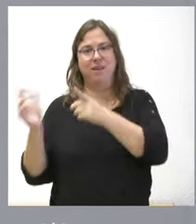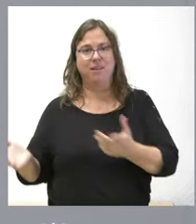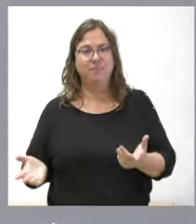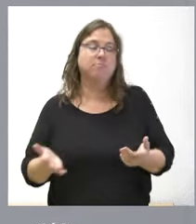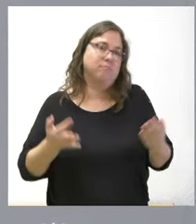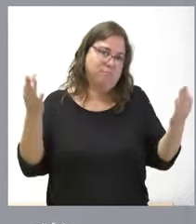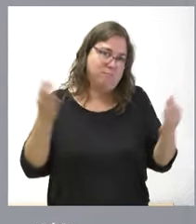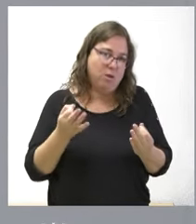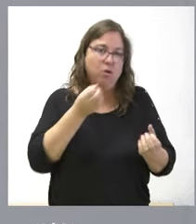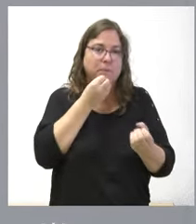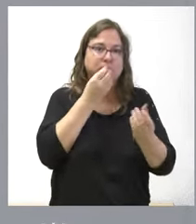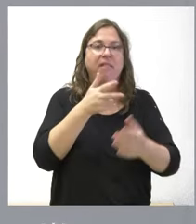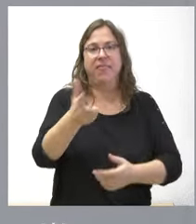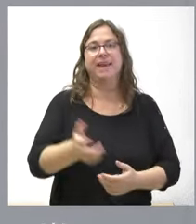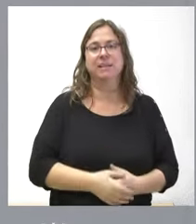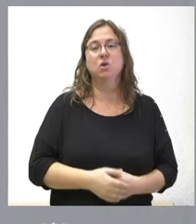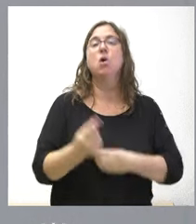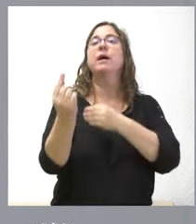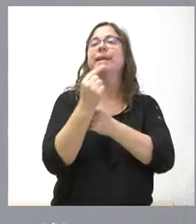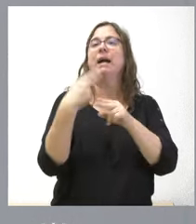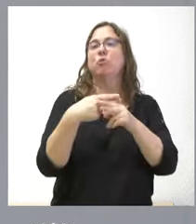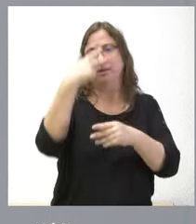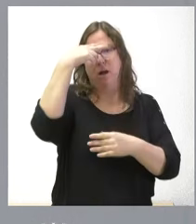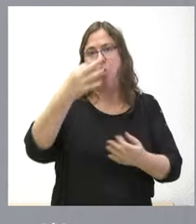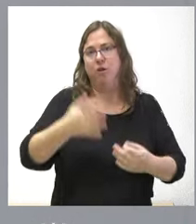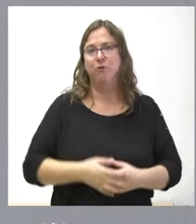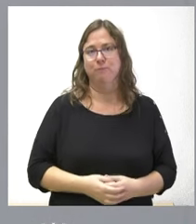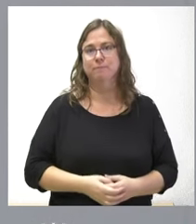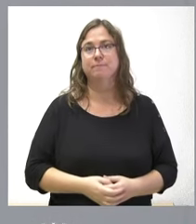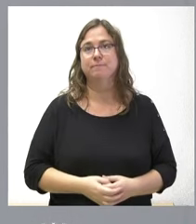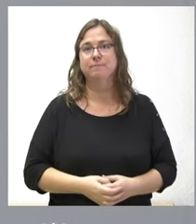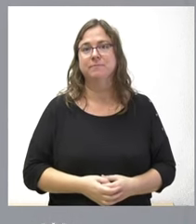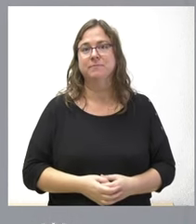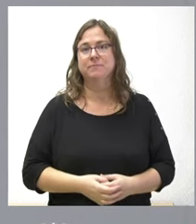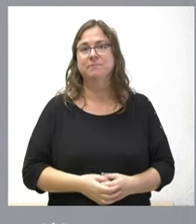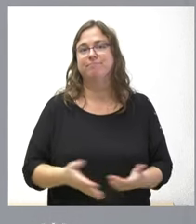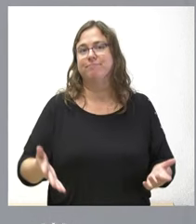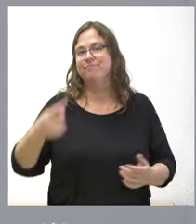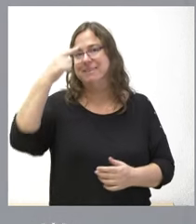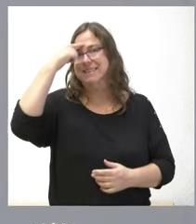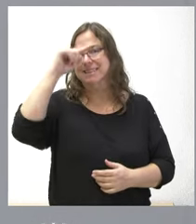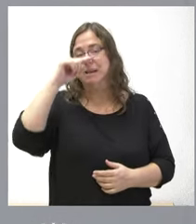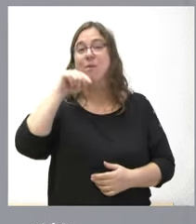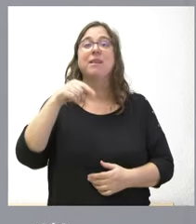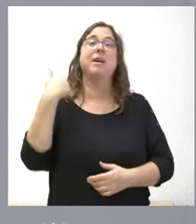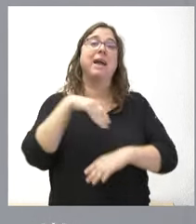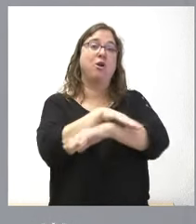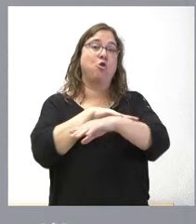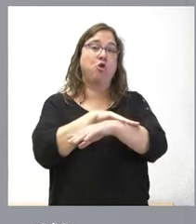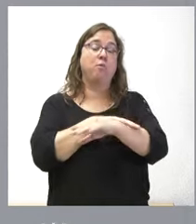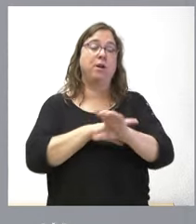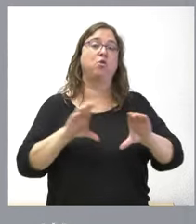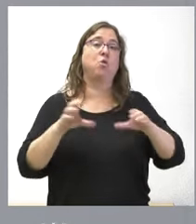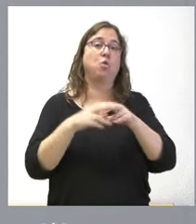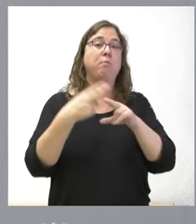derecho a ponerlo de manifiesto y a hacer crítica política es que ya sabemos que aquí había un gobierno de dos partidos políticos